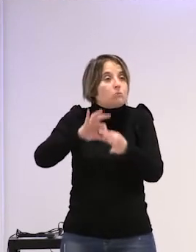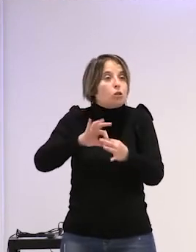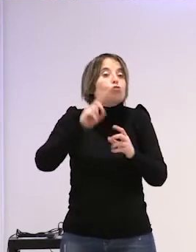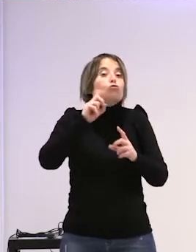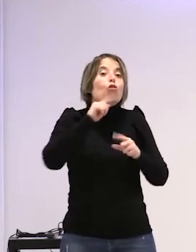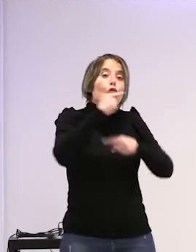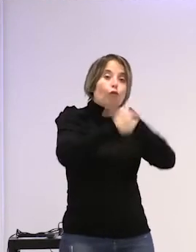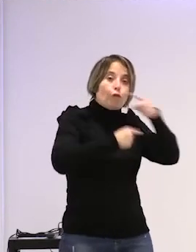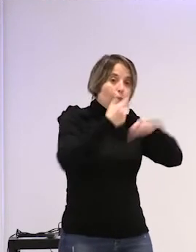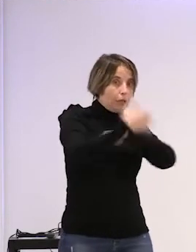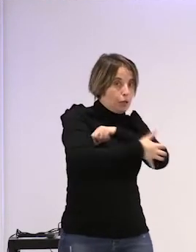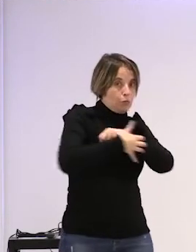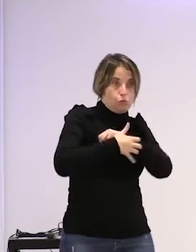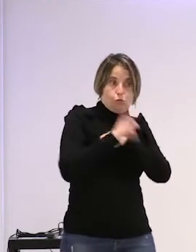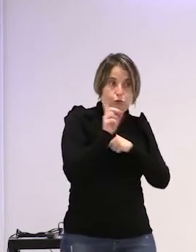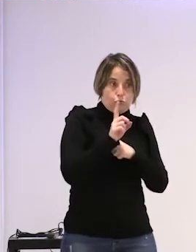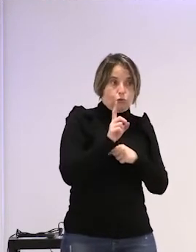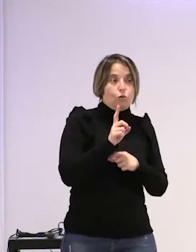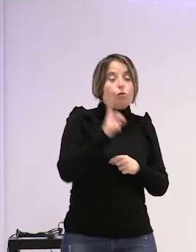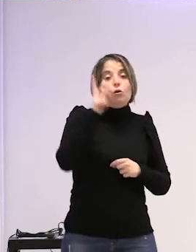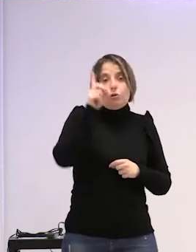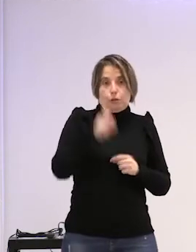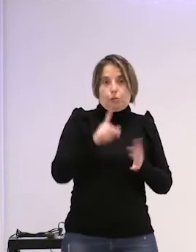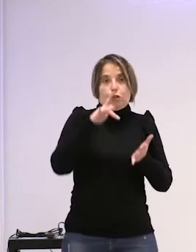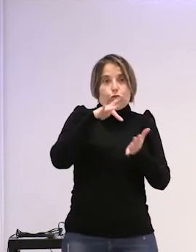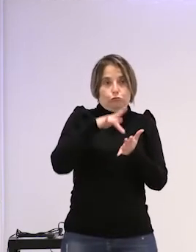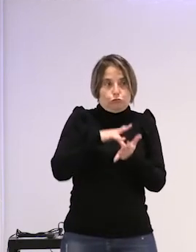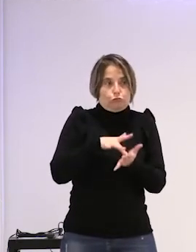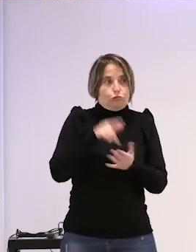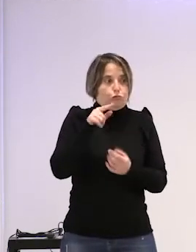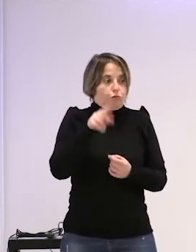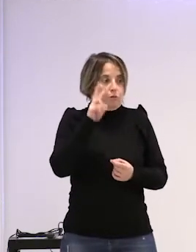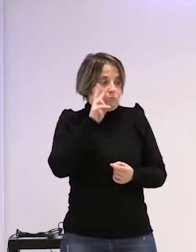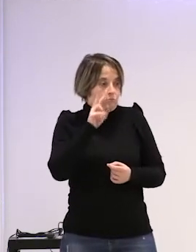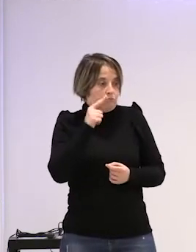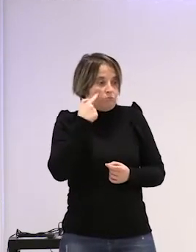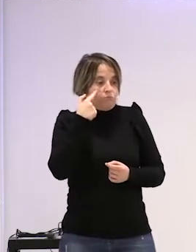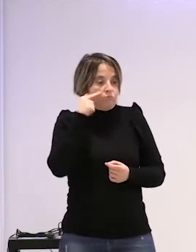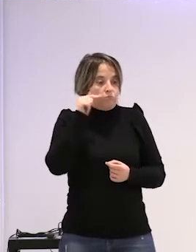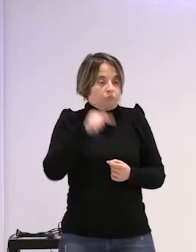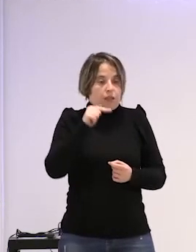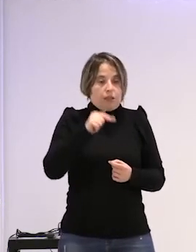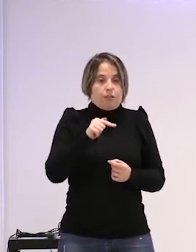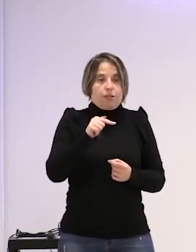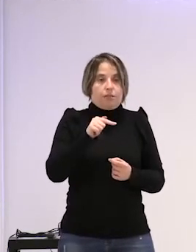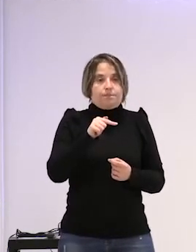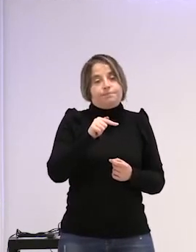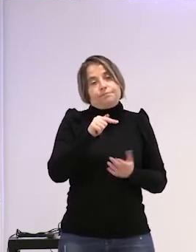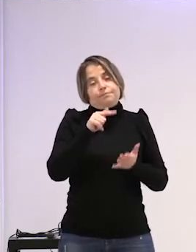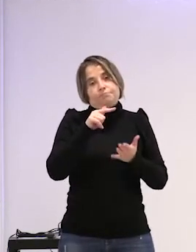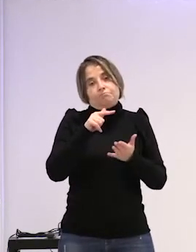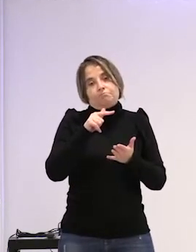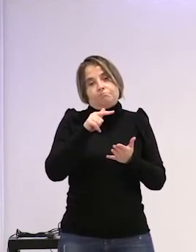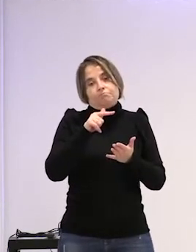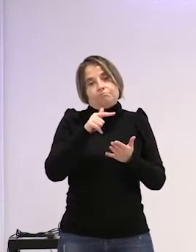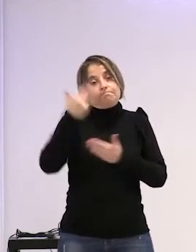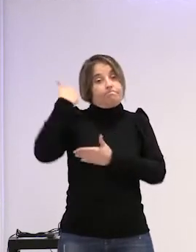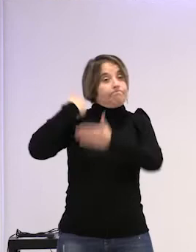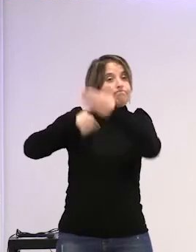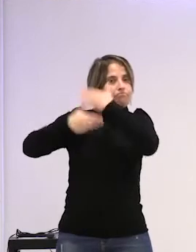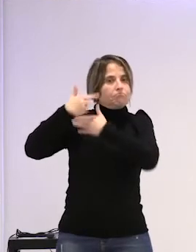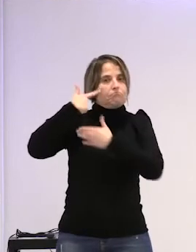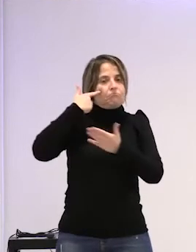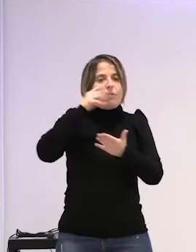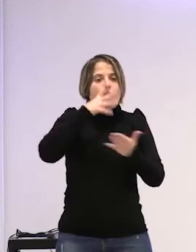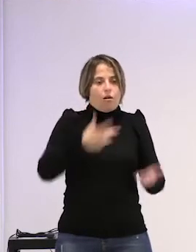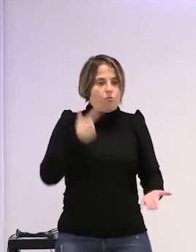las familias pobres ¿no? sucede esto o sea que ya ven que de todas esas historias tenemos